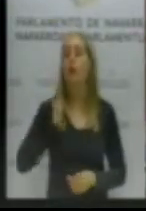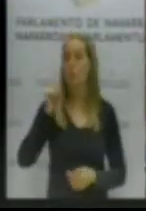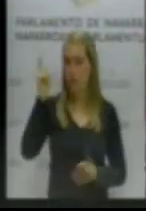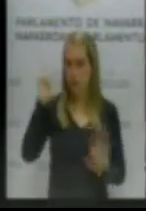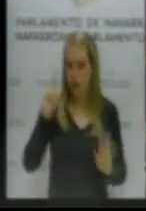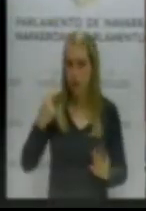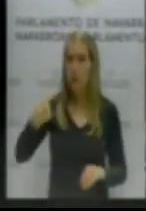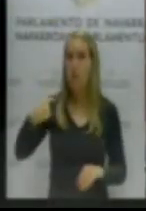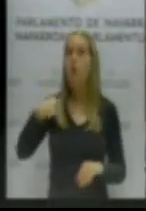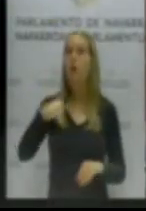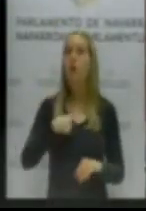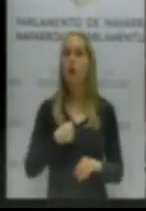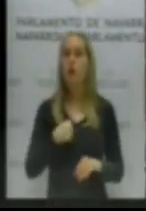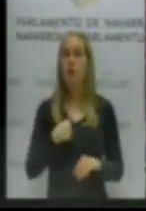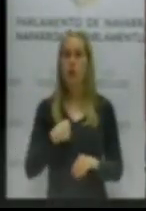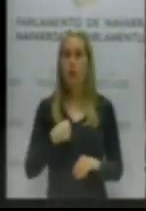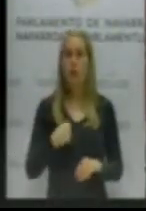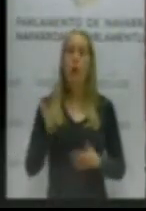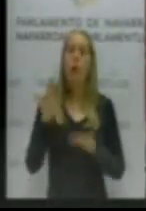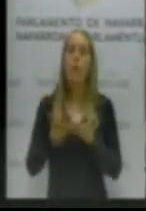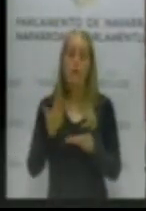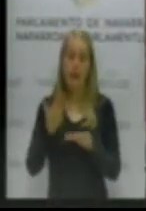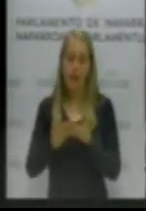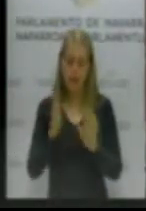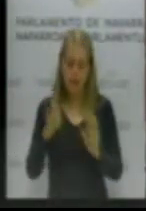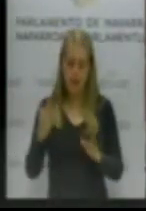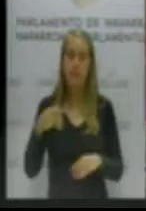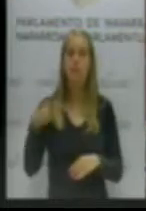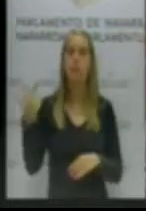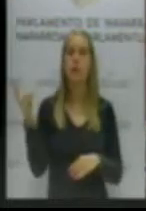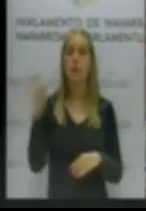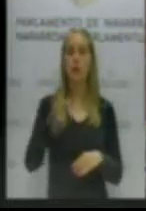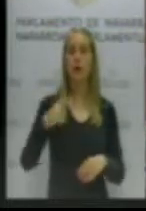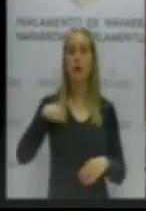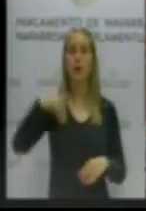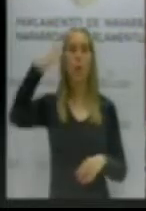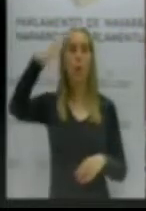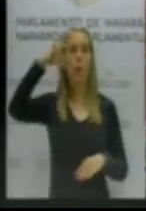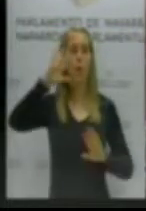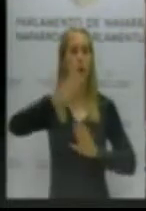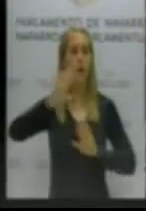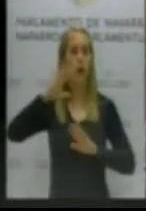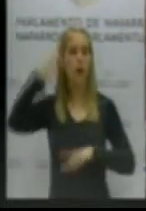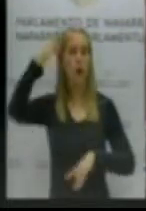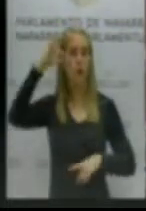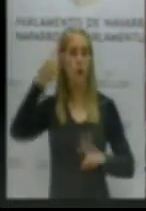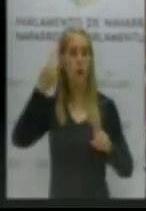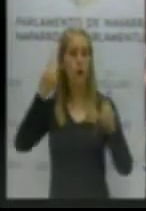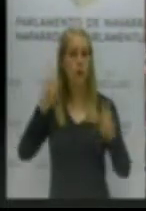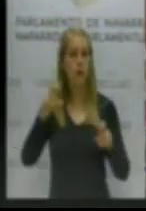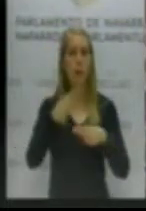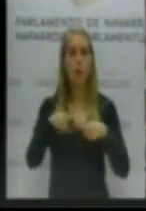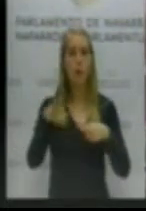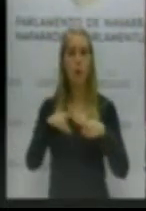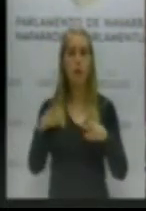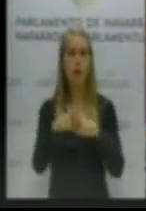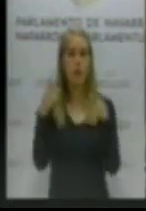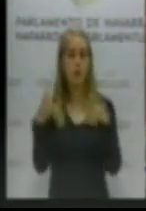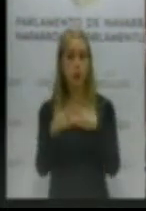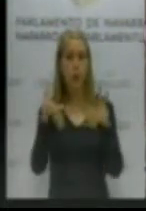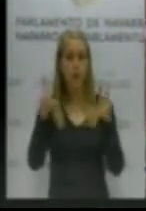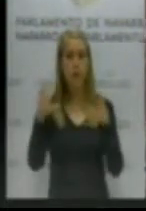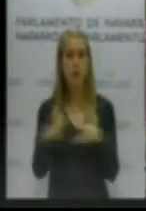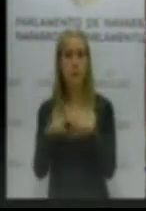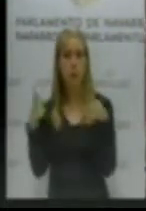dejé de salir ya, se lo voy a pedir, dejé de salir ya aquí como si fuera la única legitimada para hablar de política social y de temas